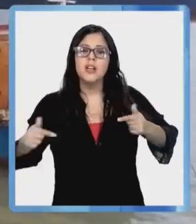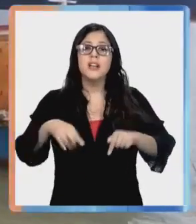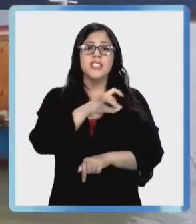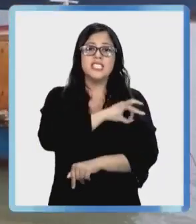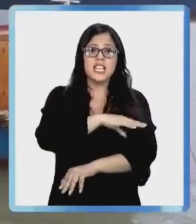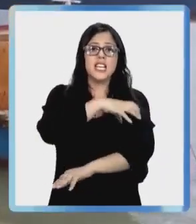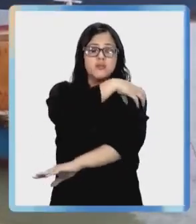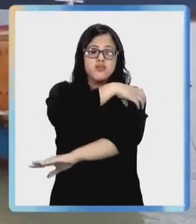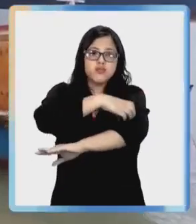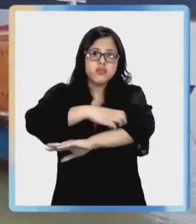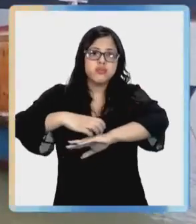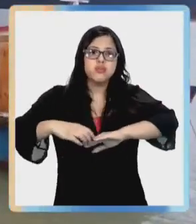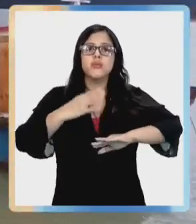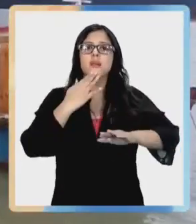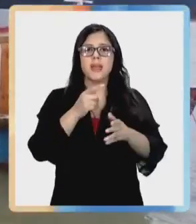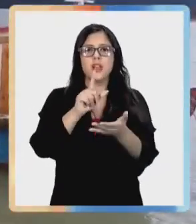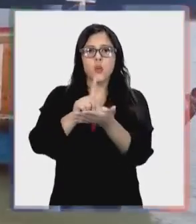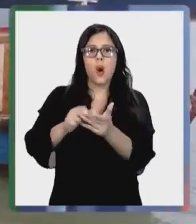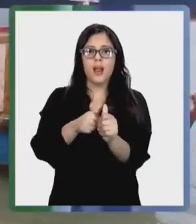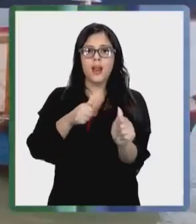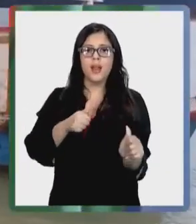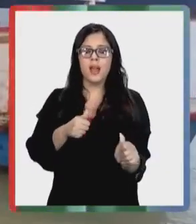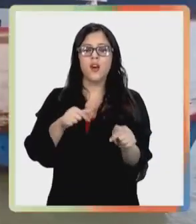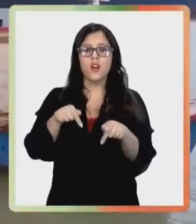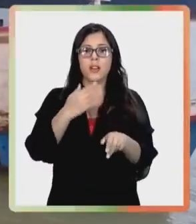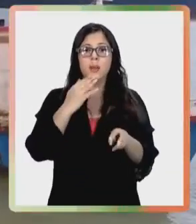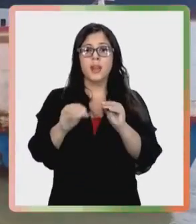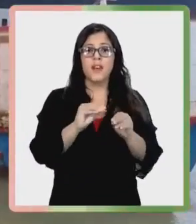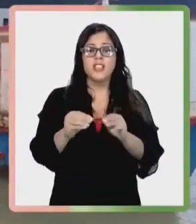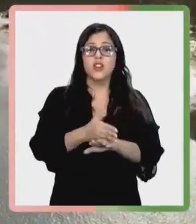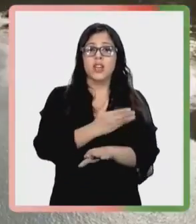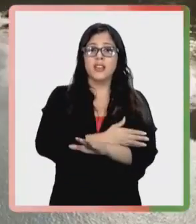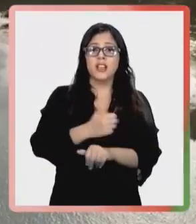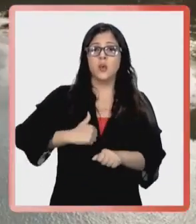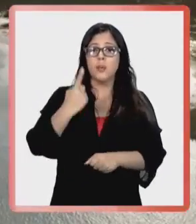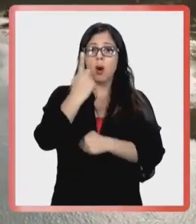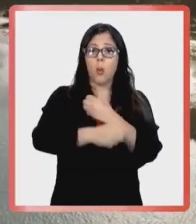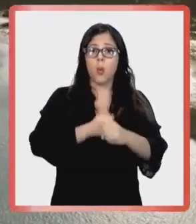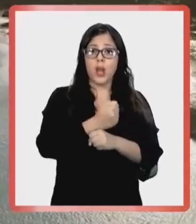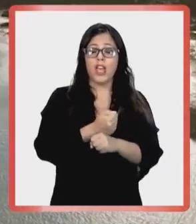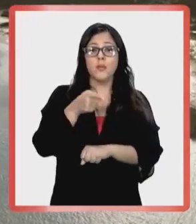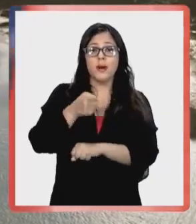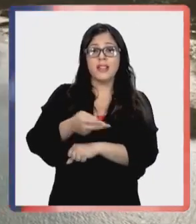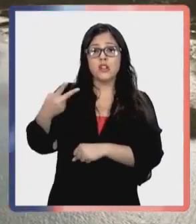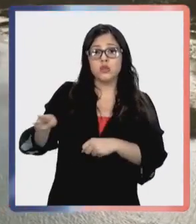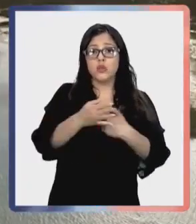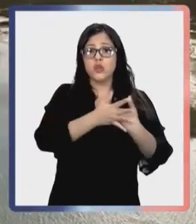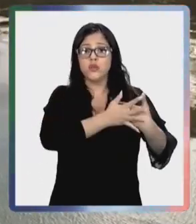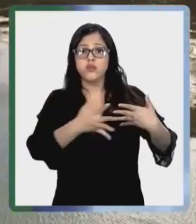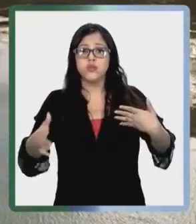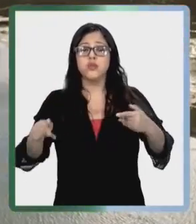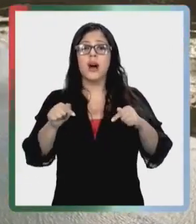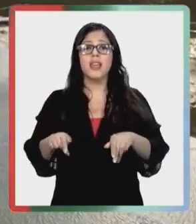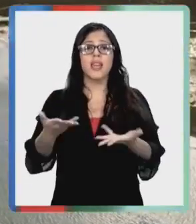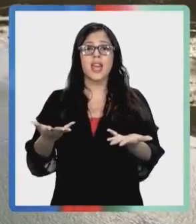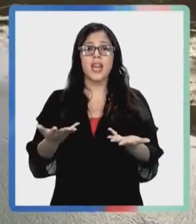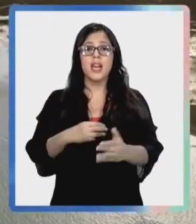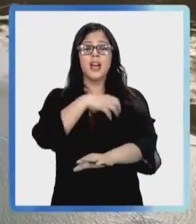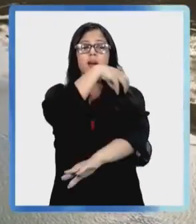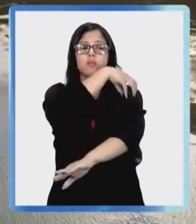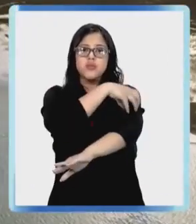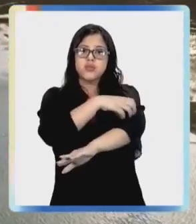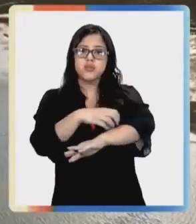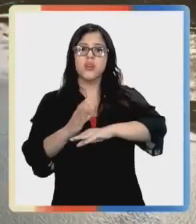Chile es todo su territorio hasta los lugares más aislados, afirmó, y anunció que antes de que se cumpla un año de su mandato, va a